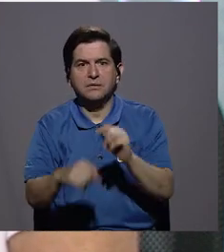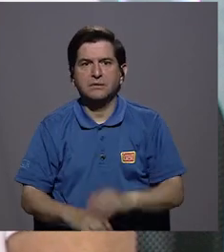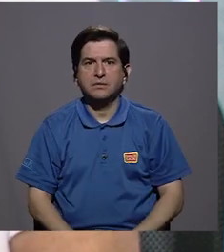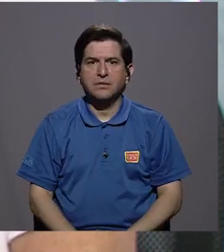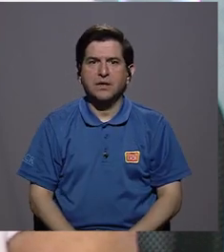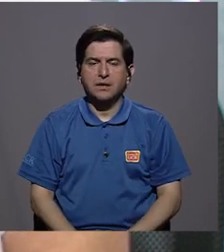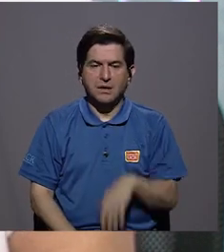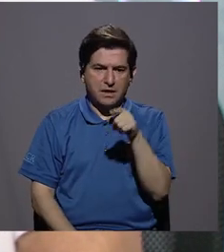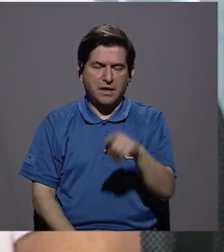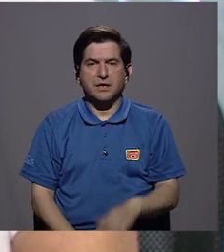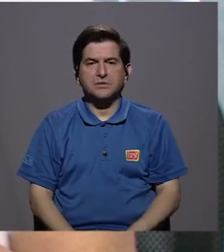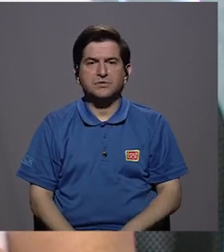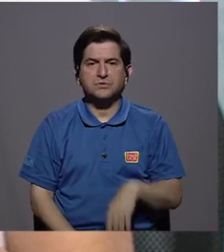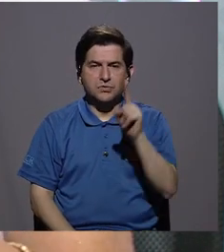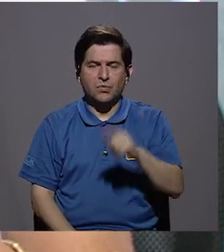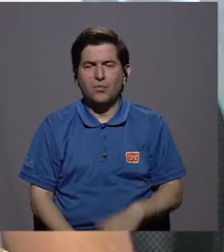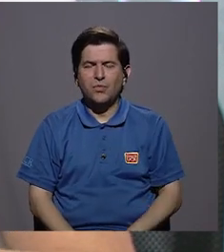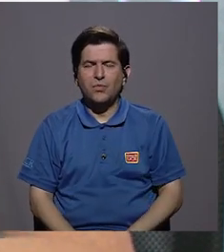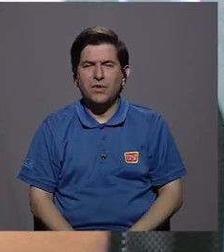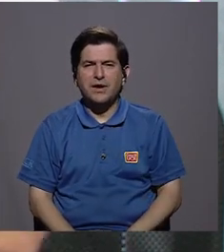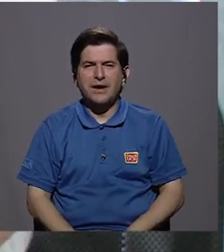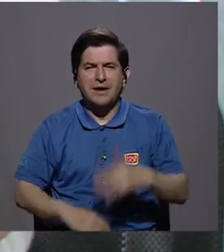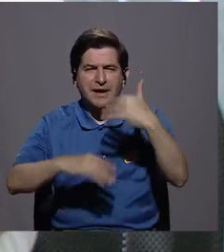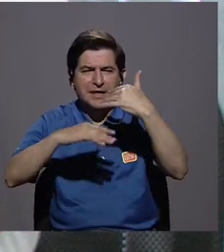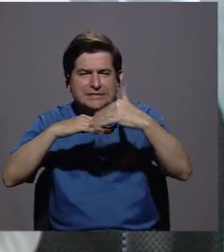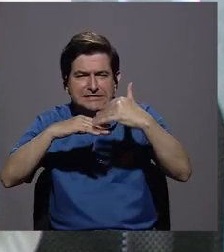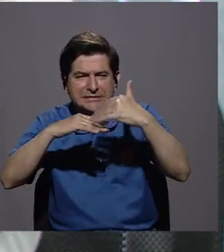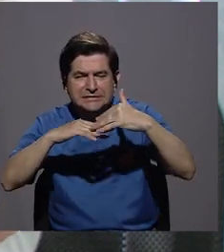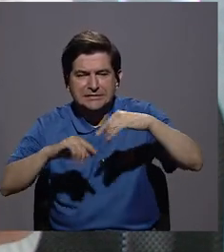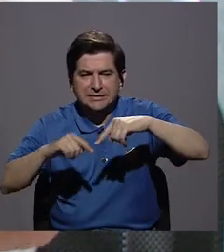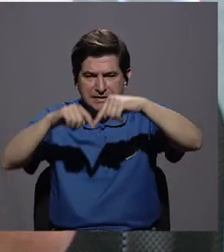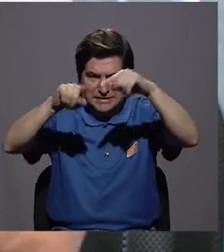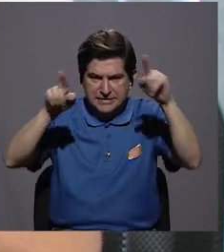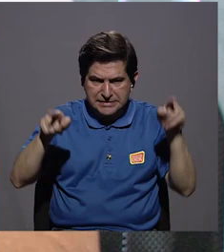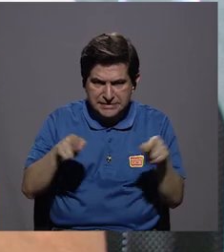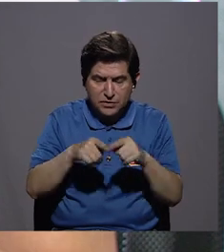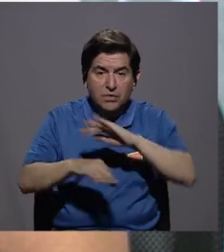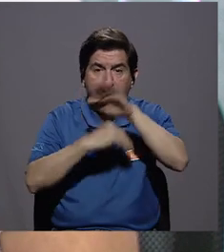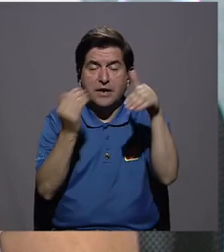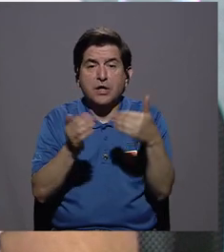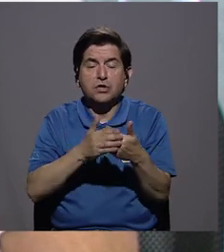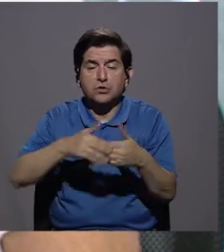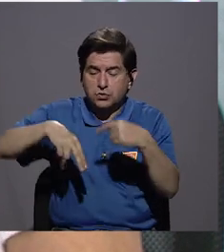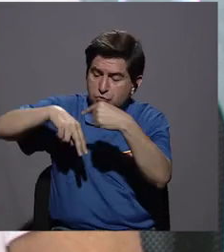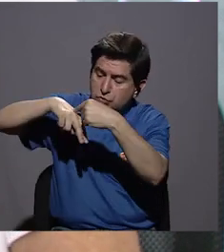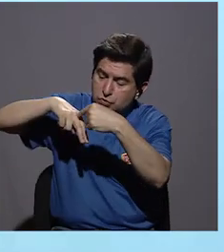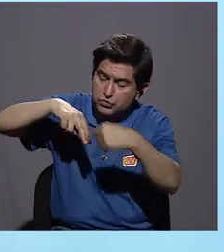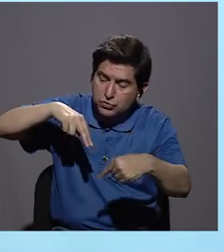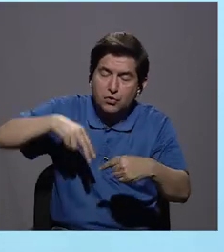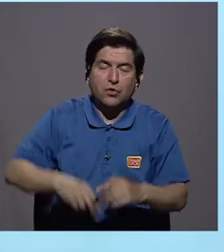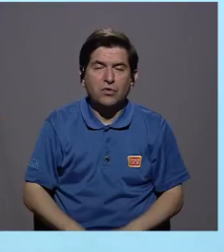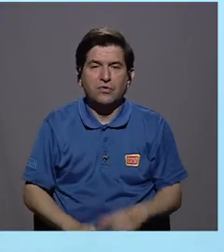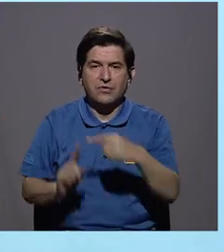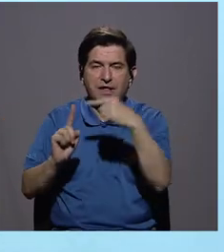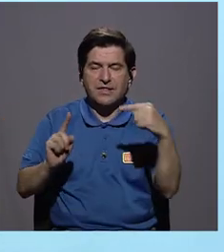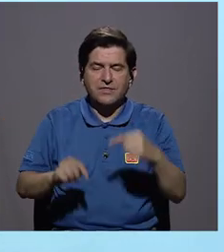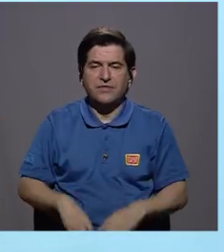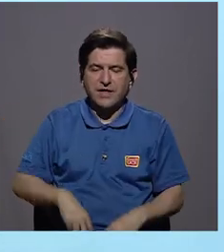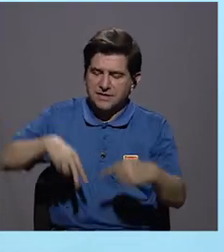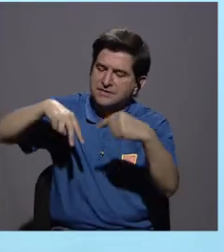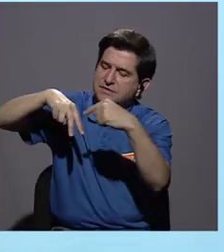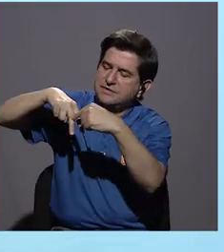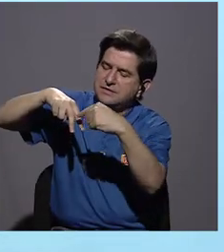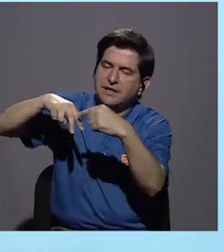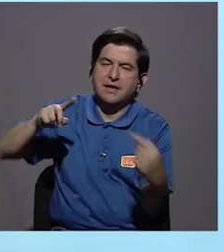le digo, o son úlceras circulares. Circulares me refiero a que abarcan, digamos, toda la pierna desde, desde la rodilla y para abajo